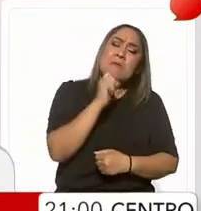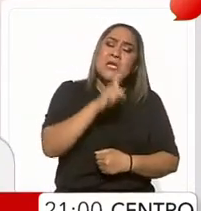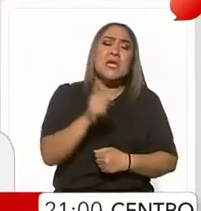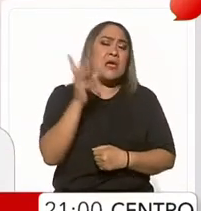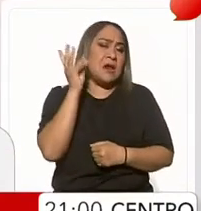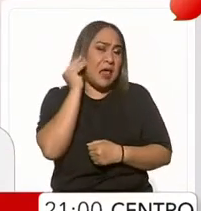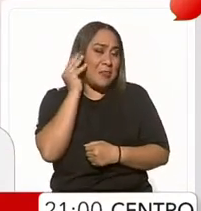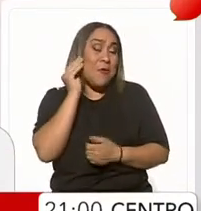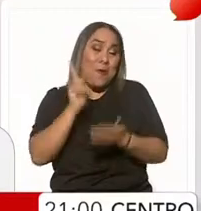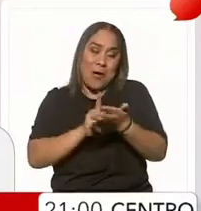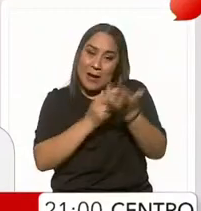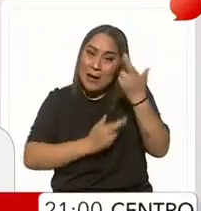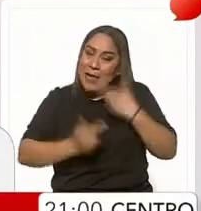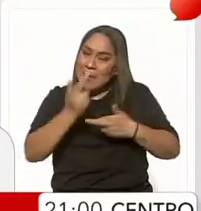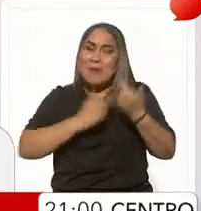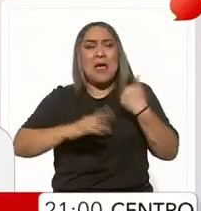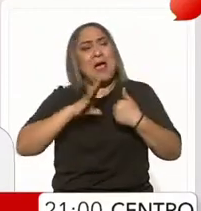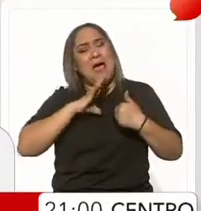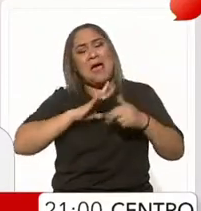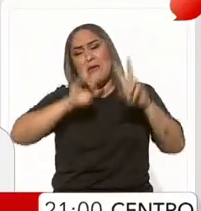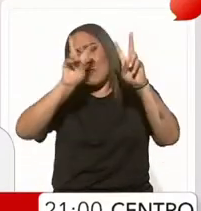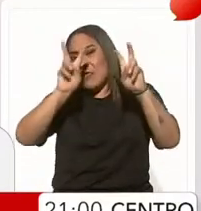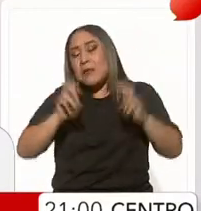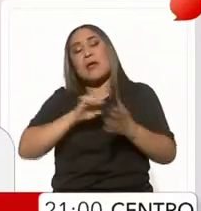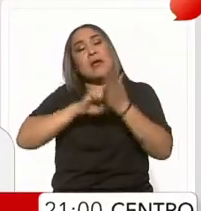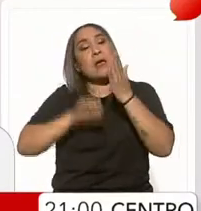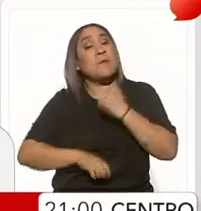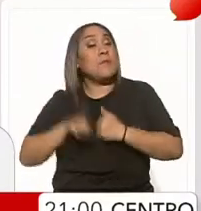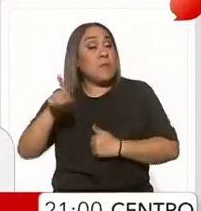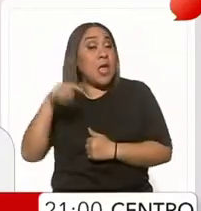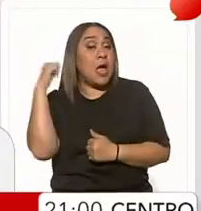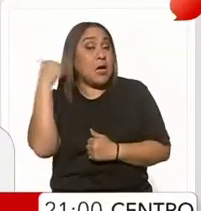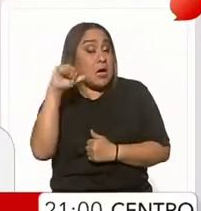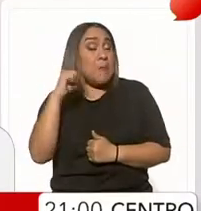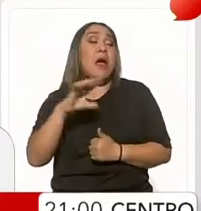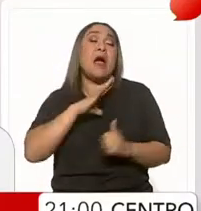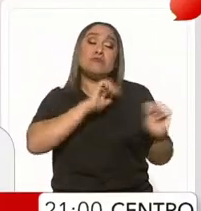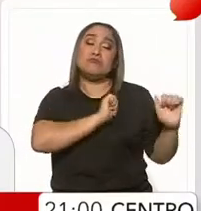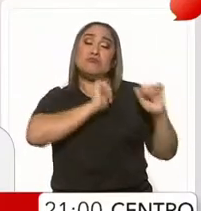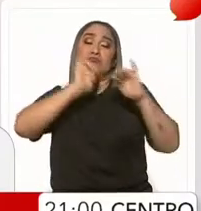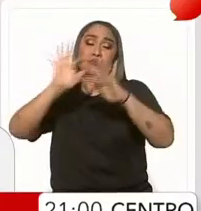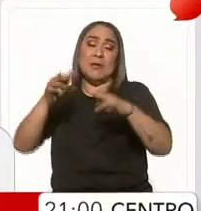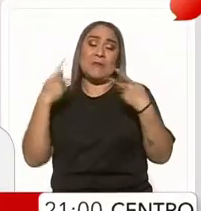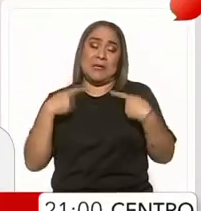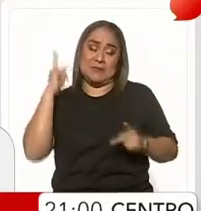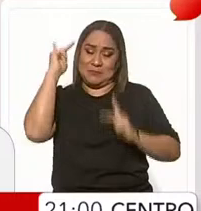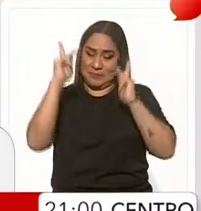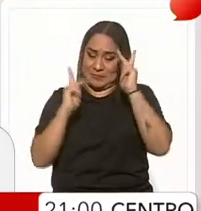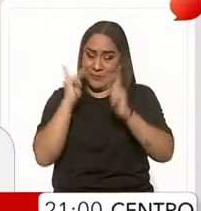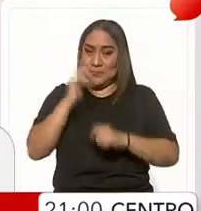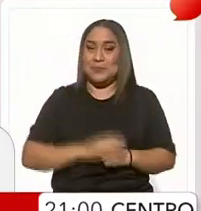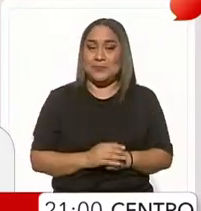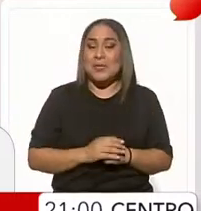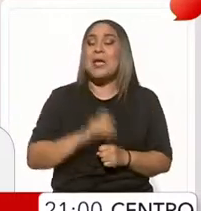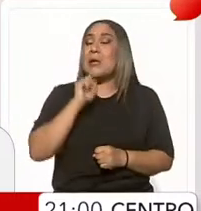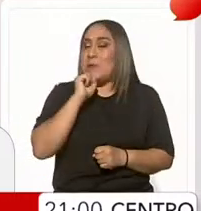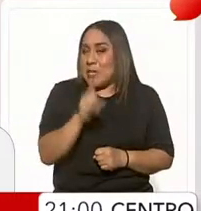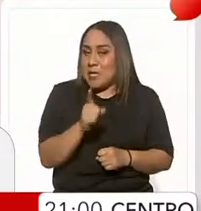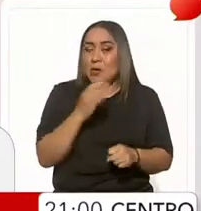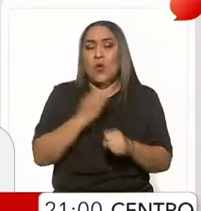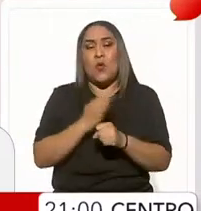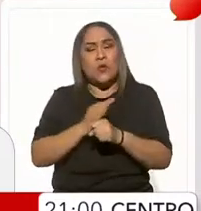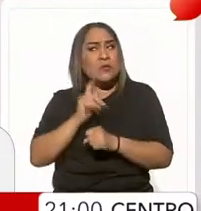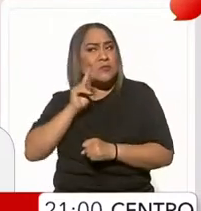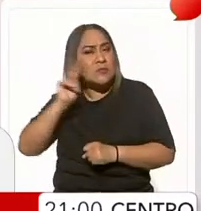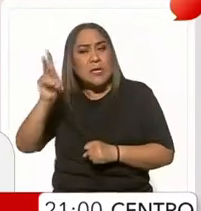ya estamos de vuelta con esos y otros temas, como Acapulco, que recibió a miles de visitantes en estos días. Vamos a darnos también una vuelta a